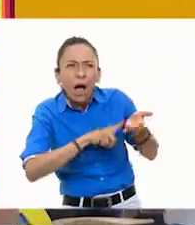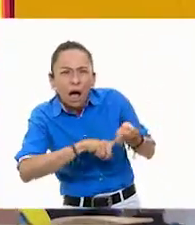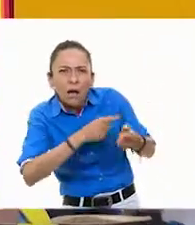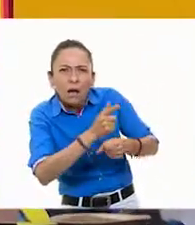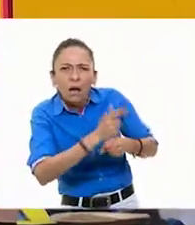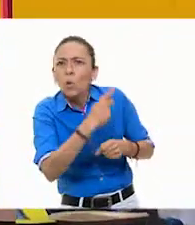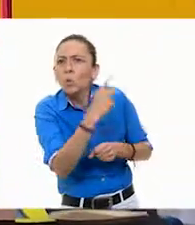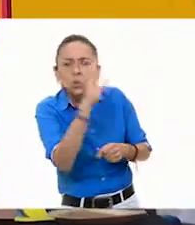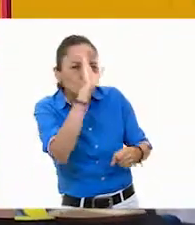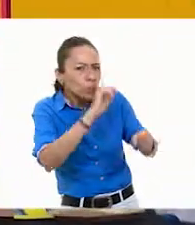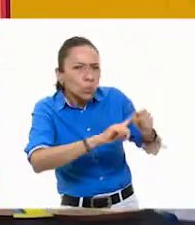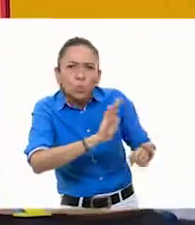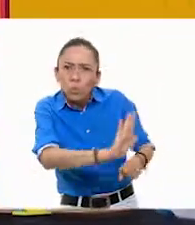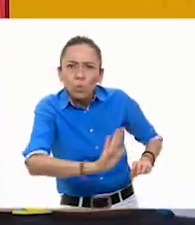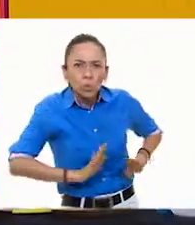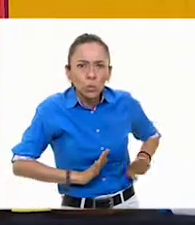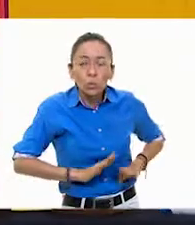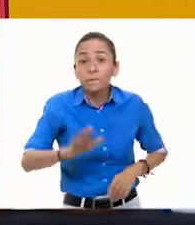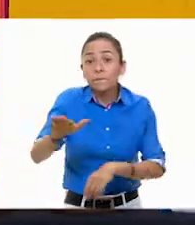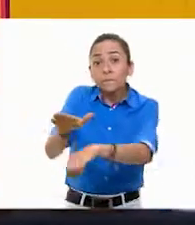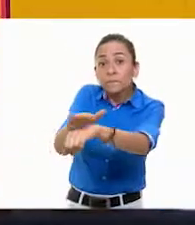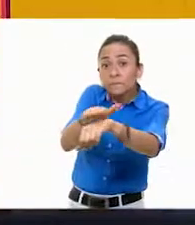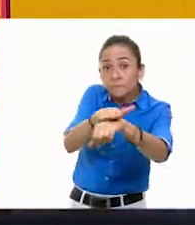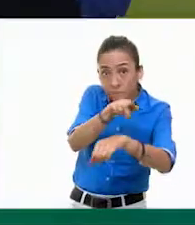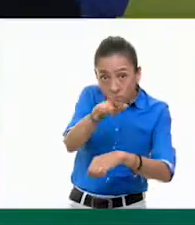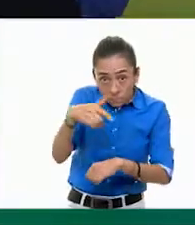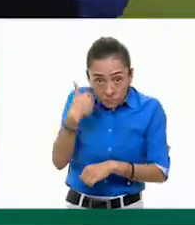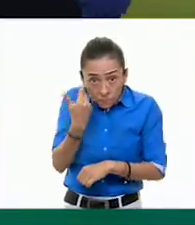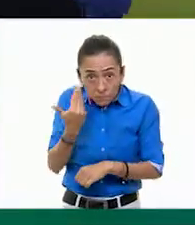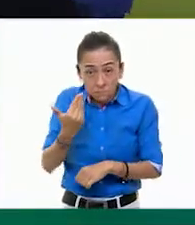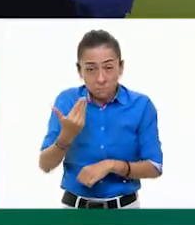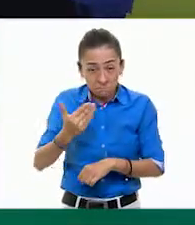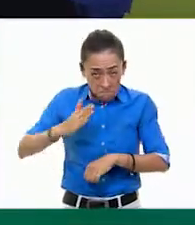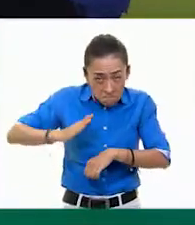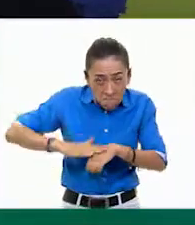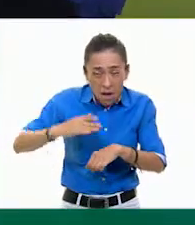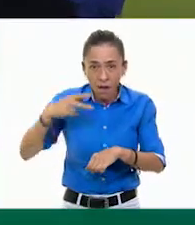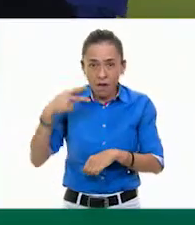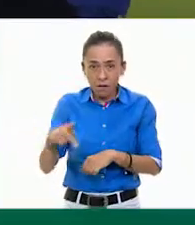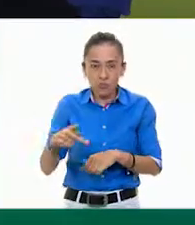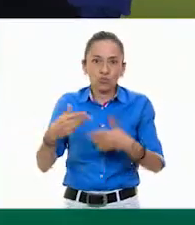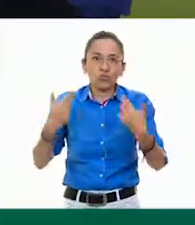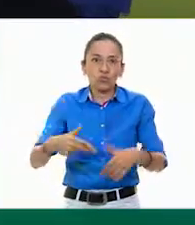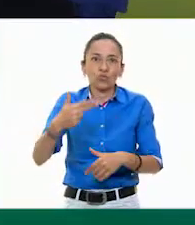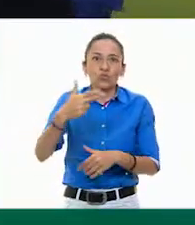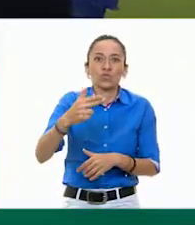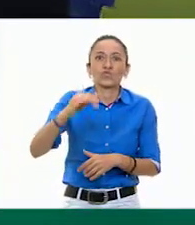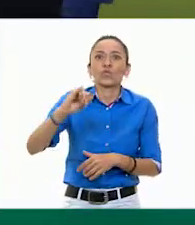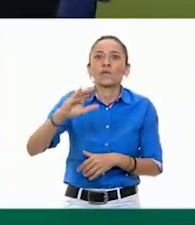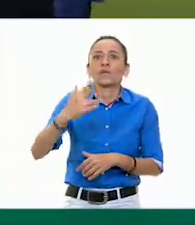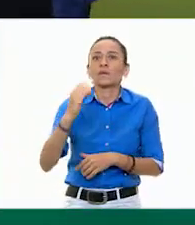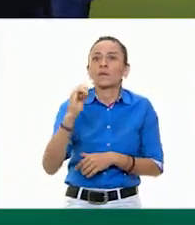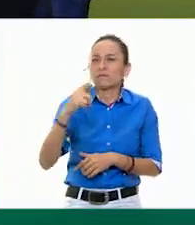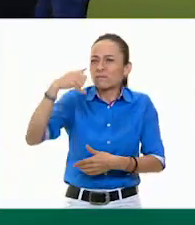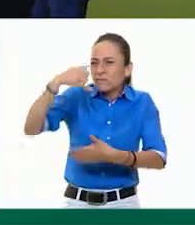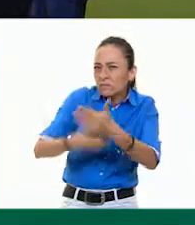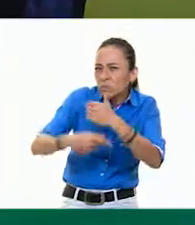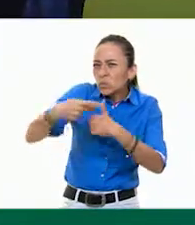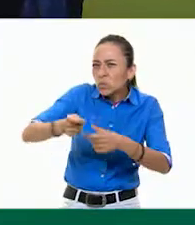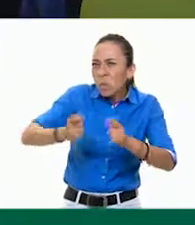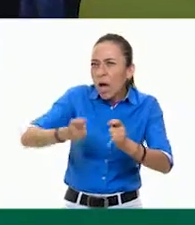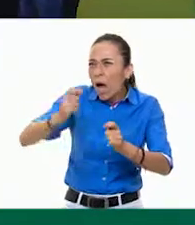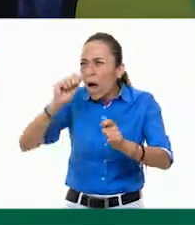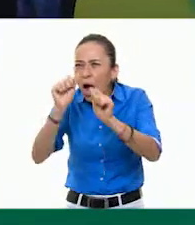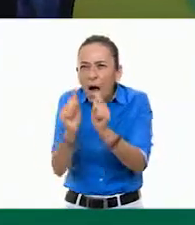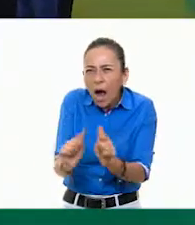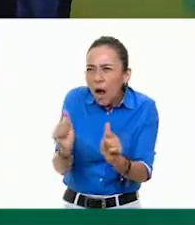Muy bien, y niños, allá si ustedes están interesados en conocer más sobre el arte huichol, pueden investigar y, por ejemplo, aquí